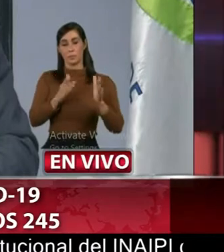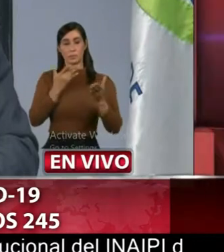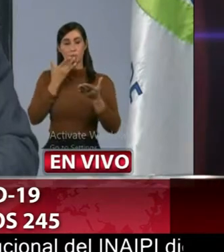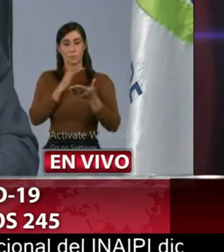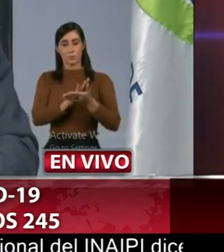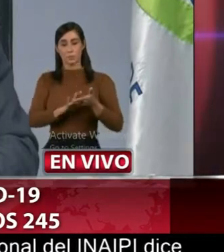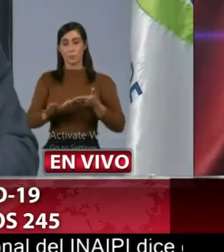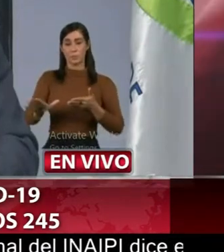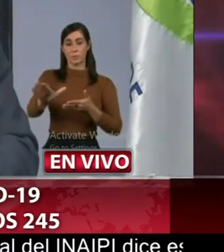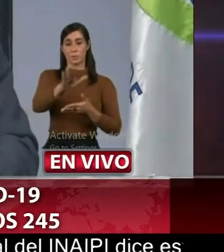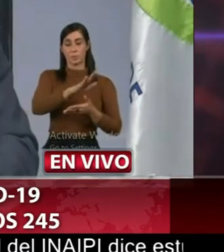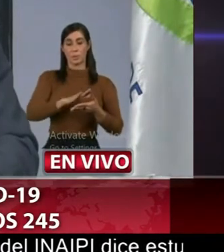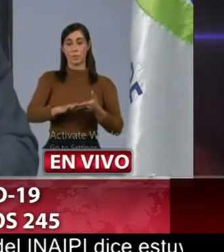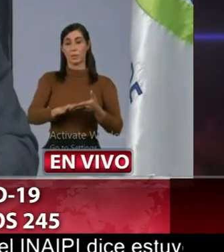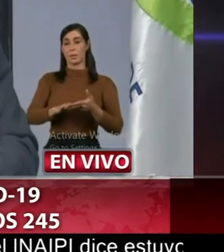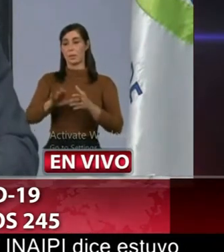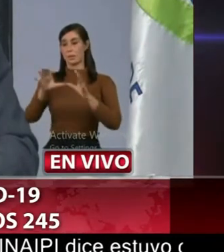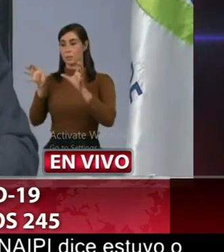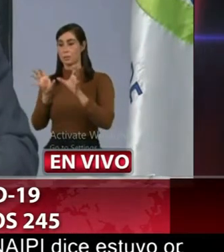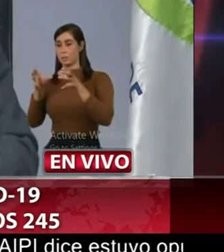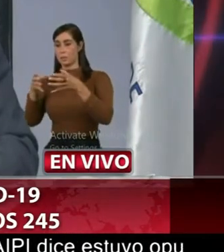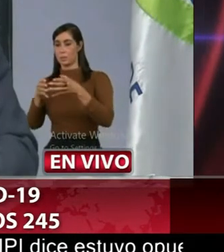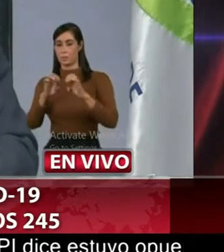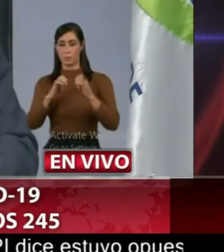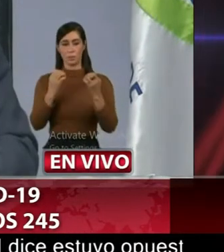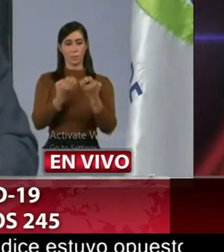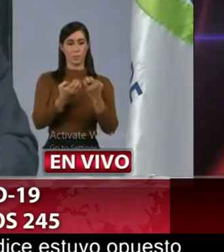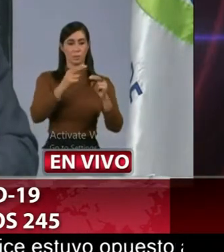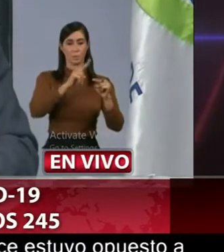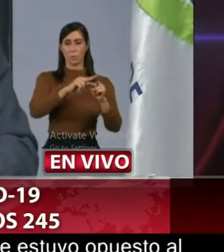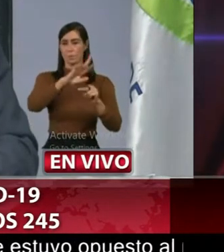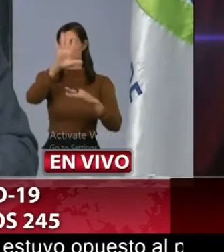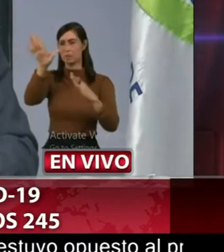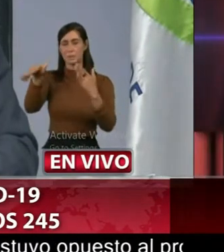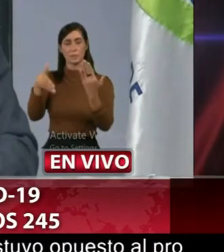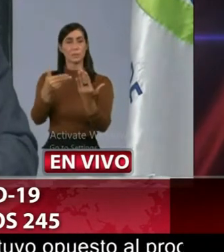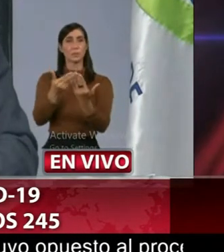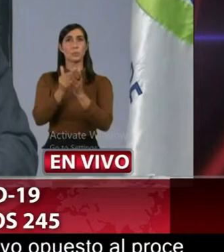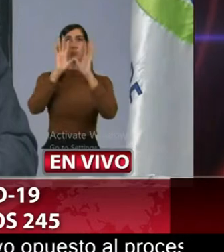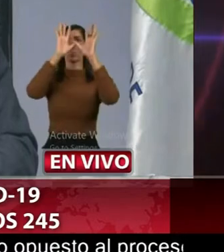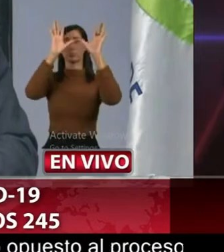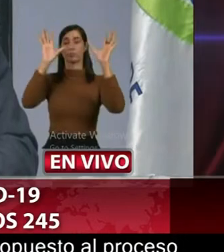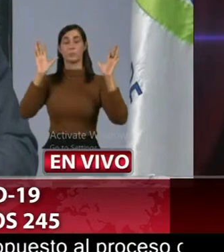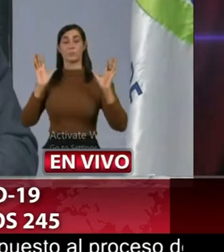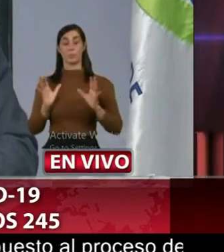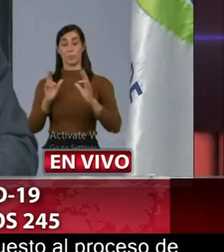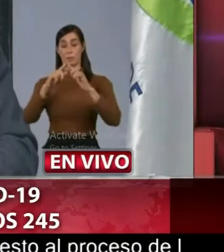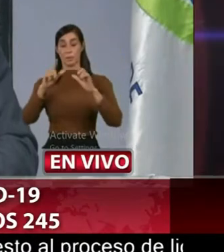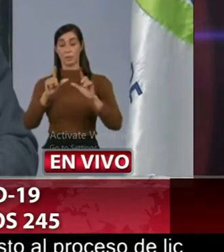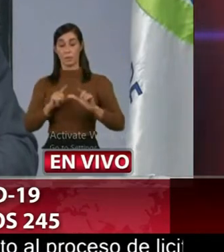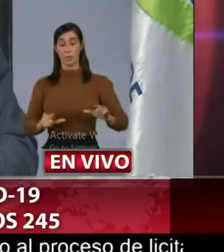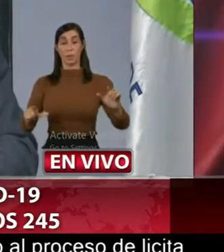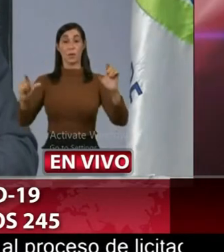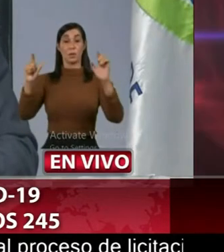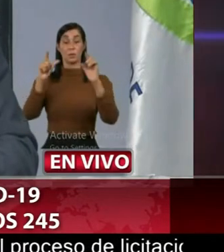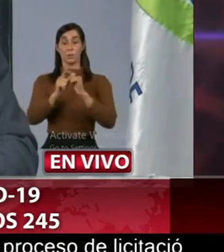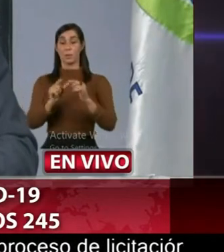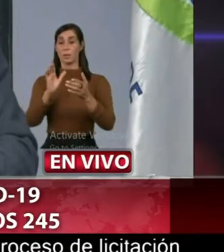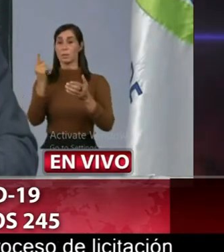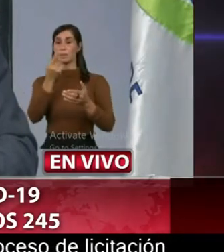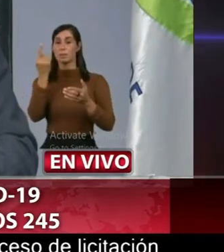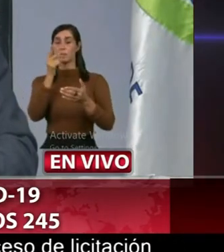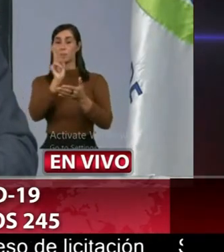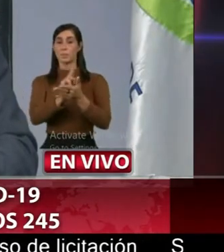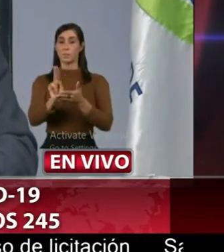limpieza de los fómites equipos indumentarias lugares de alto uso